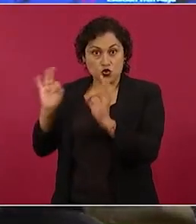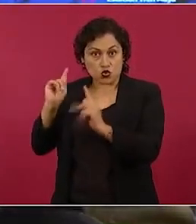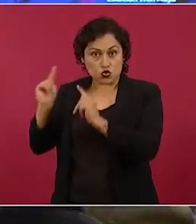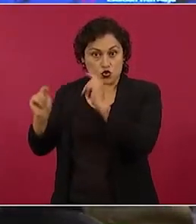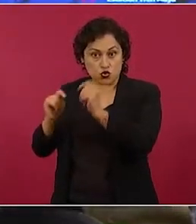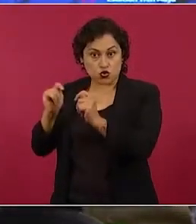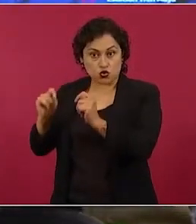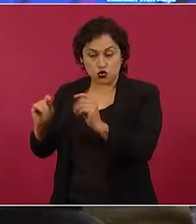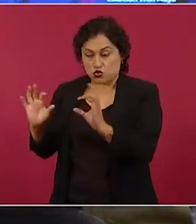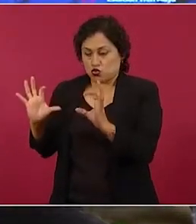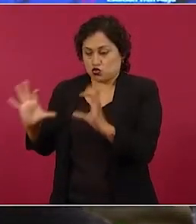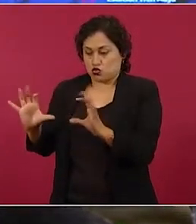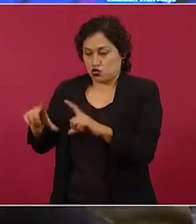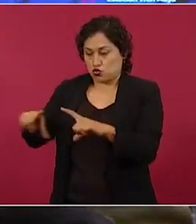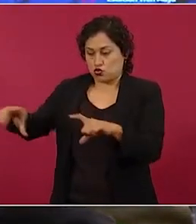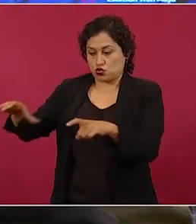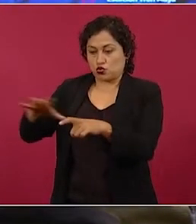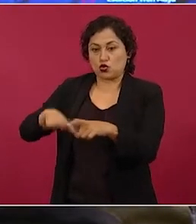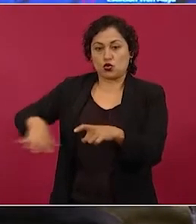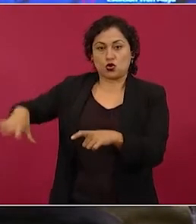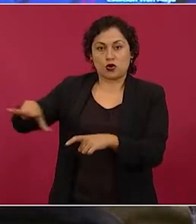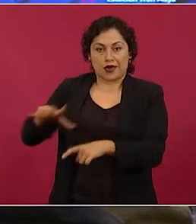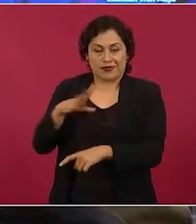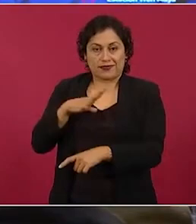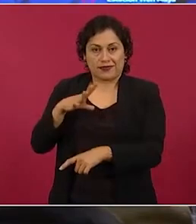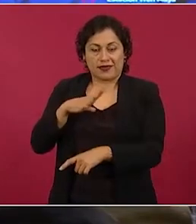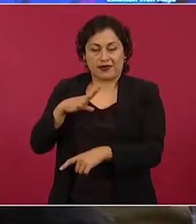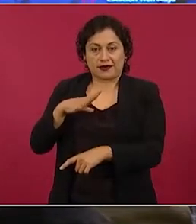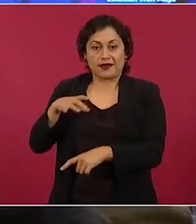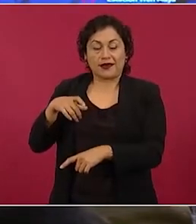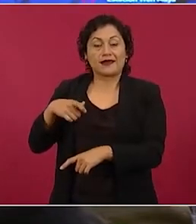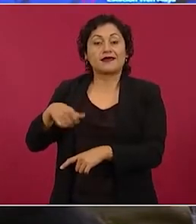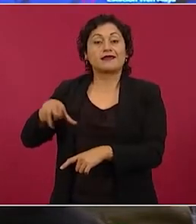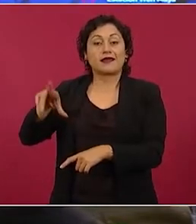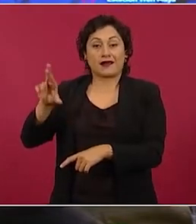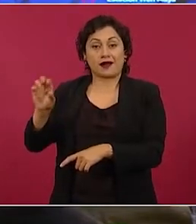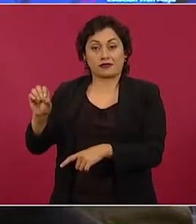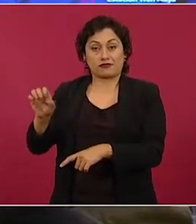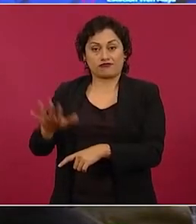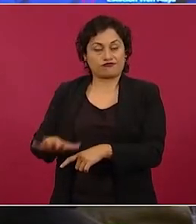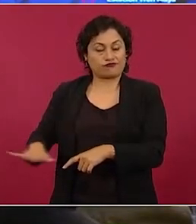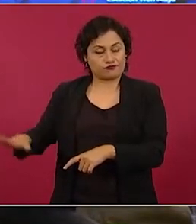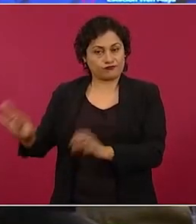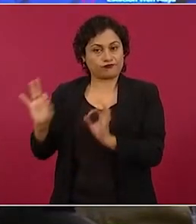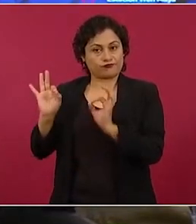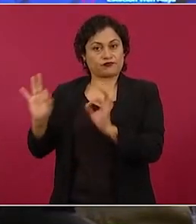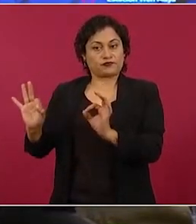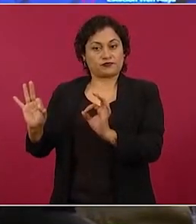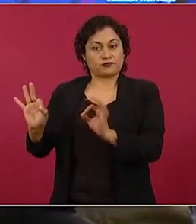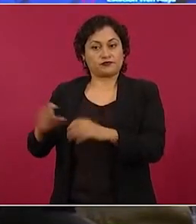todavía en Quintana Roo. El sur,